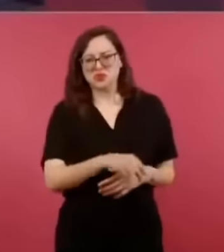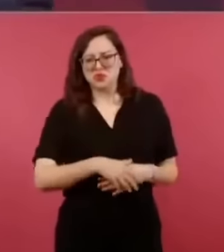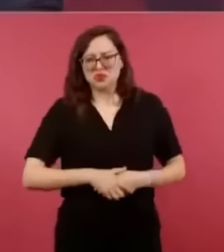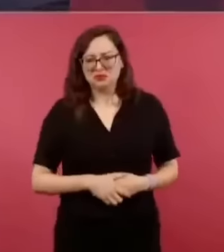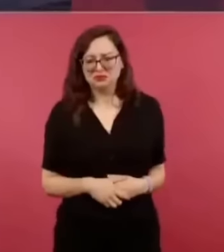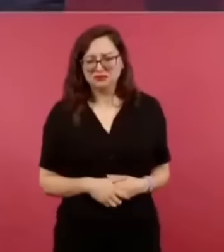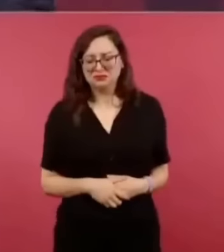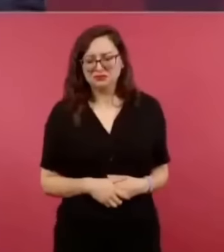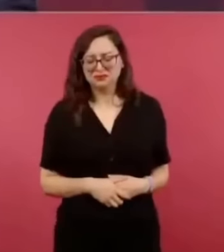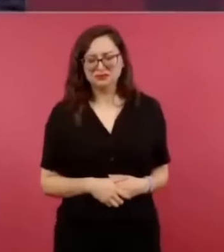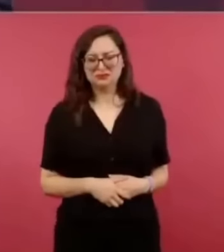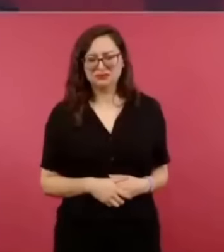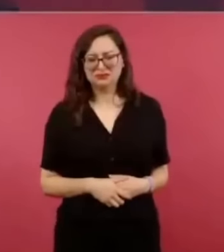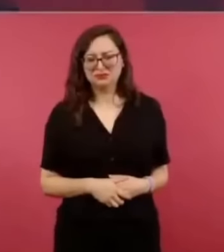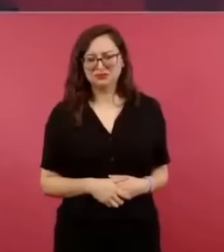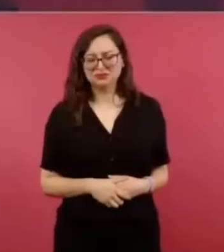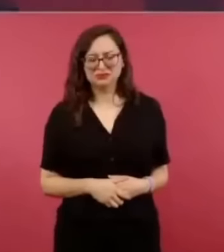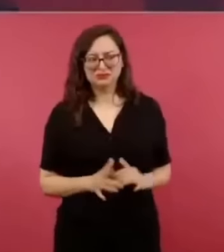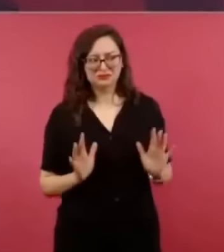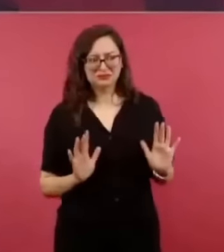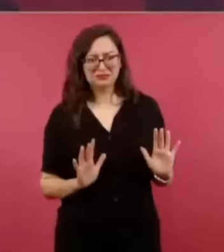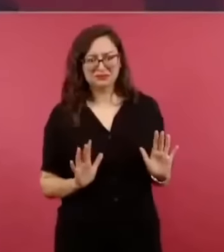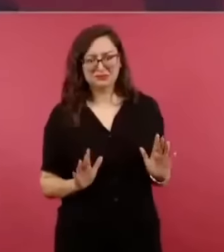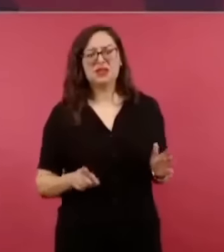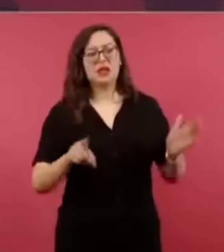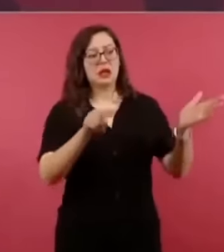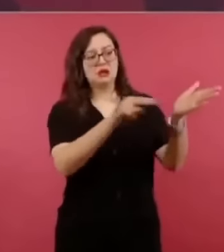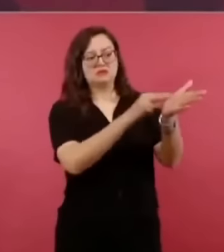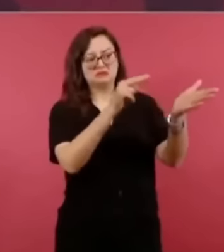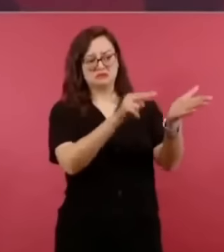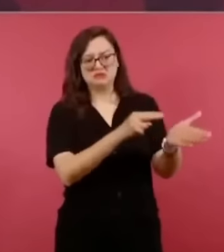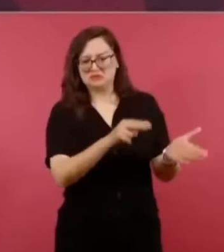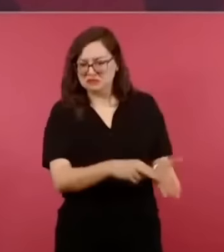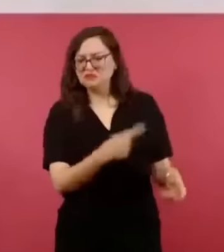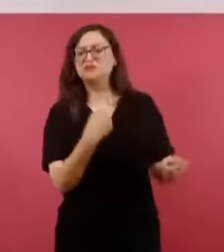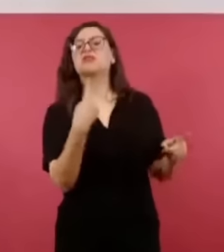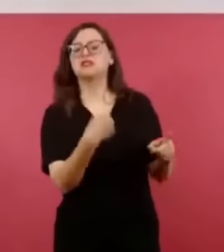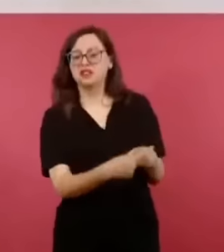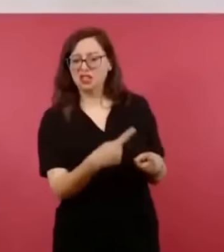conociendo cada vez más quiénes son los abajofirmantes.